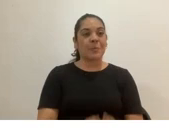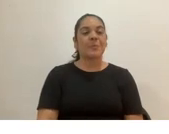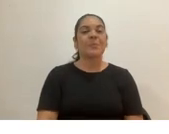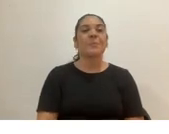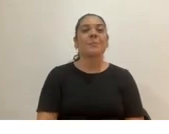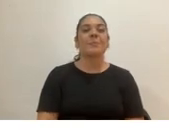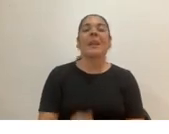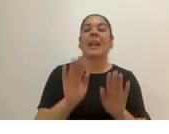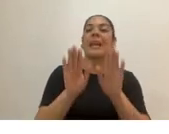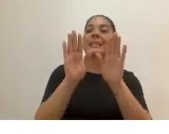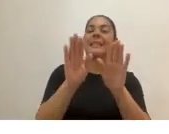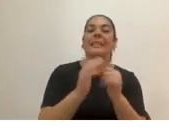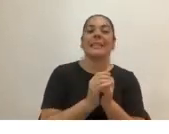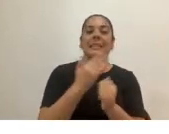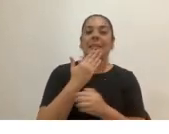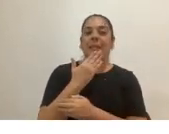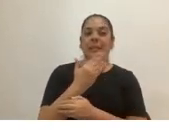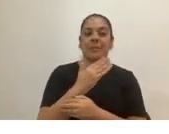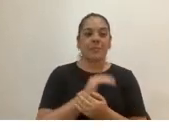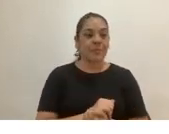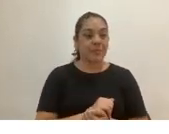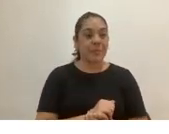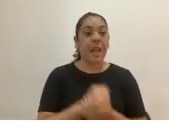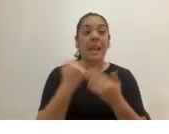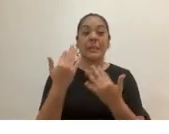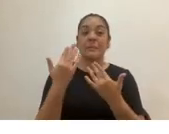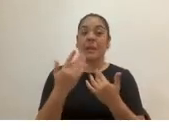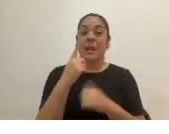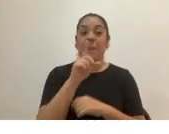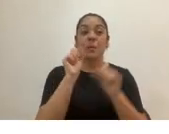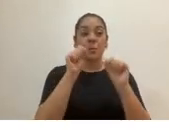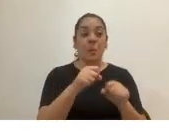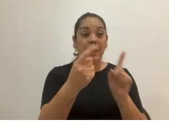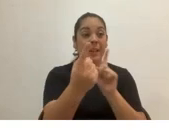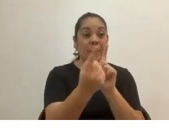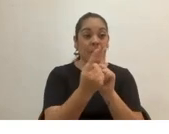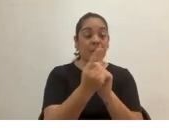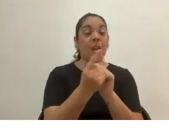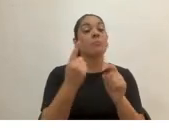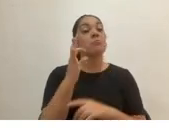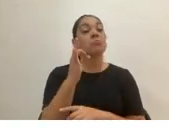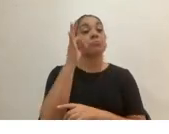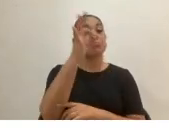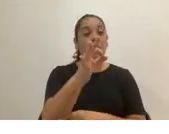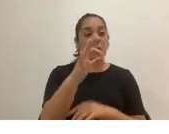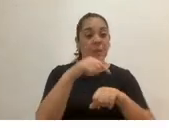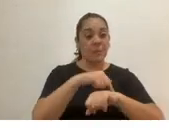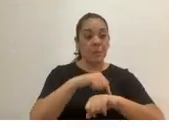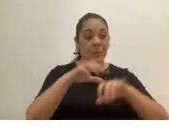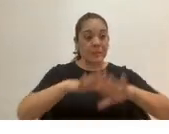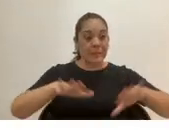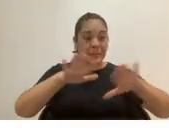excelente muchas gracias y bueno esperamos poder encontrarnos en próximos espacios les